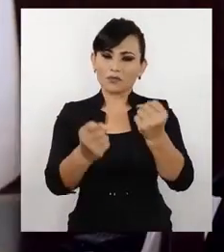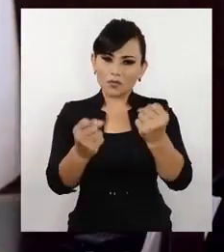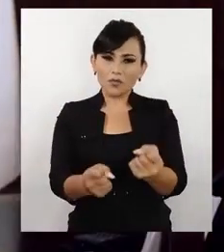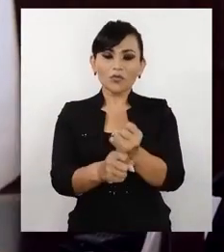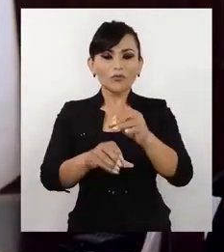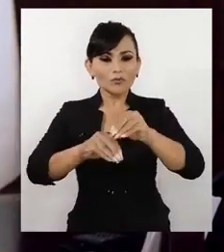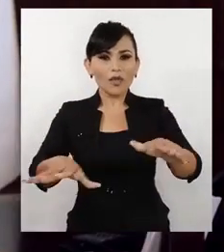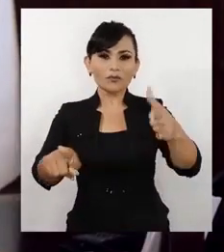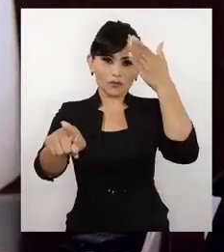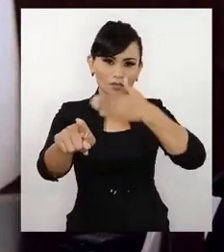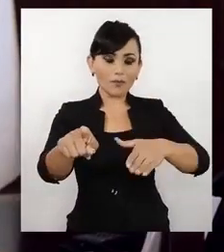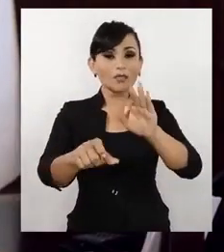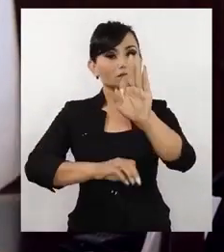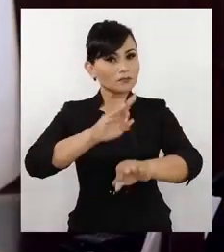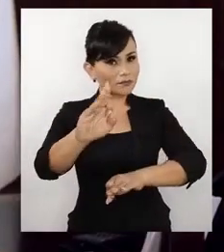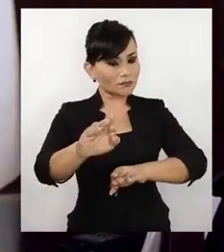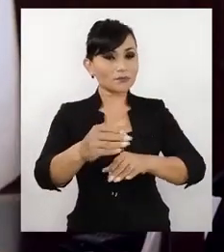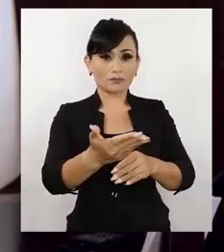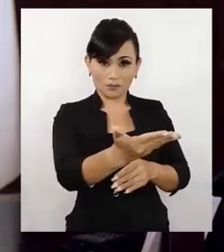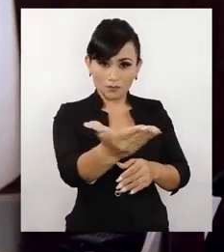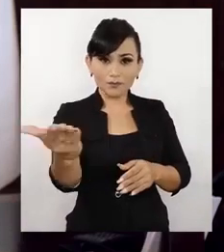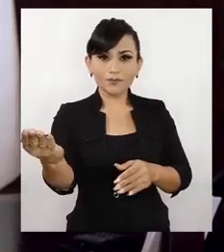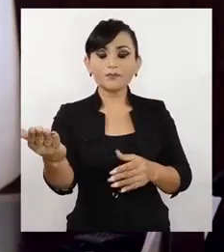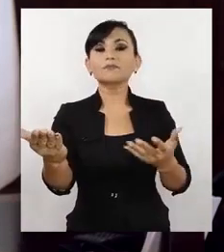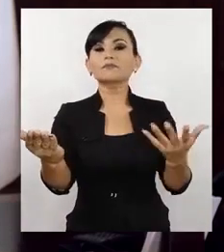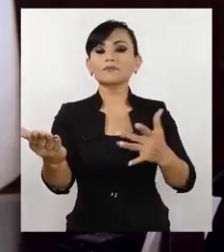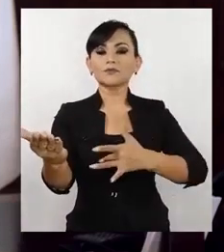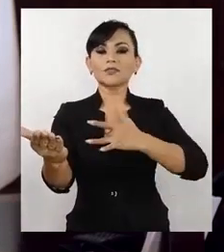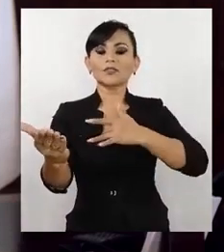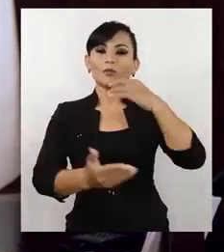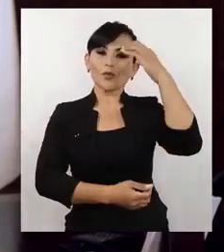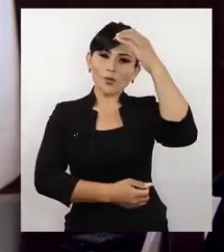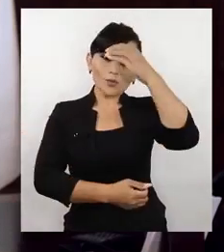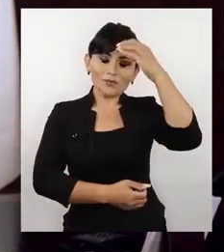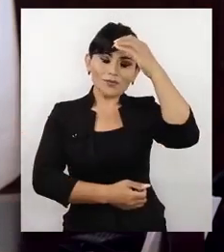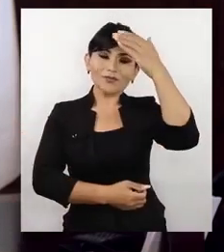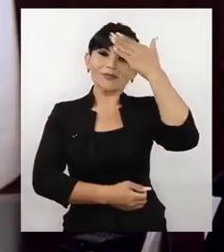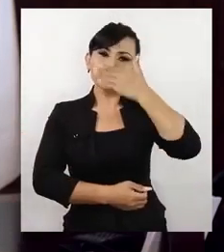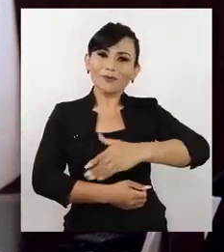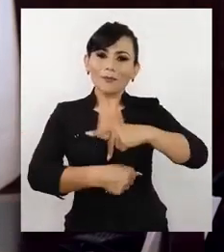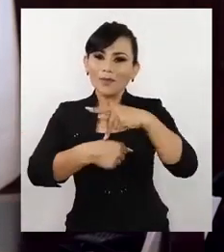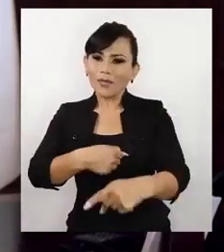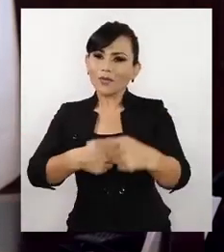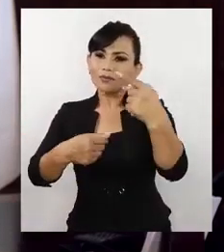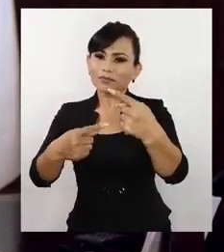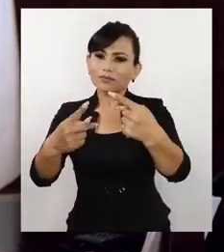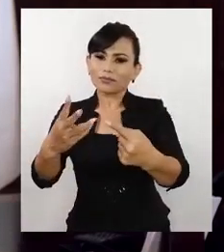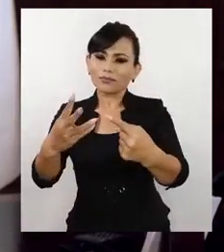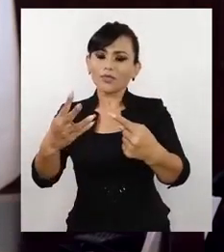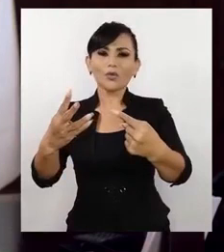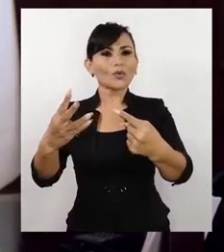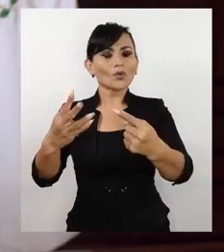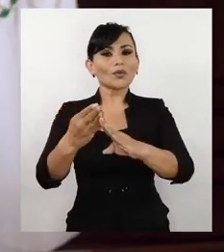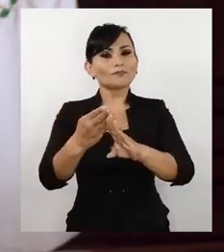de nuestro lado está darte las condiciones para que estés seguro informado y debidamente